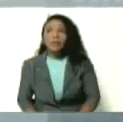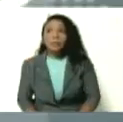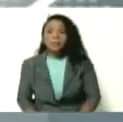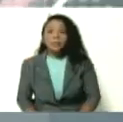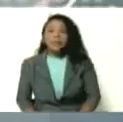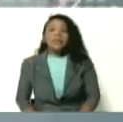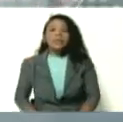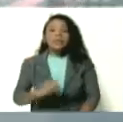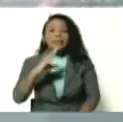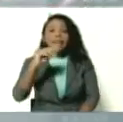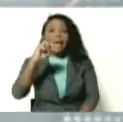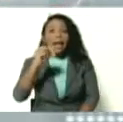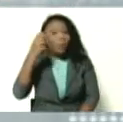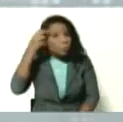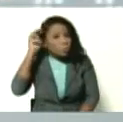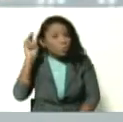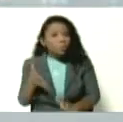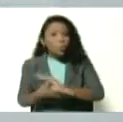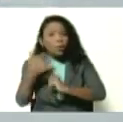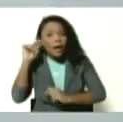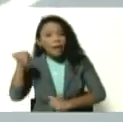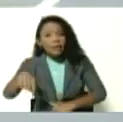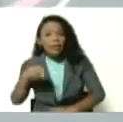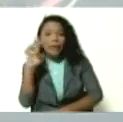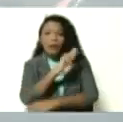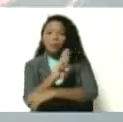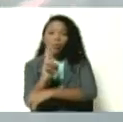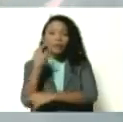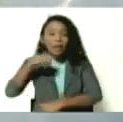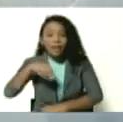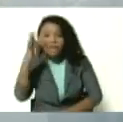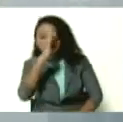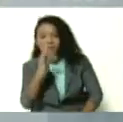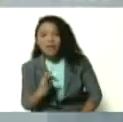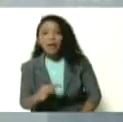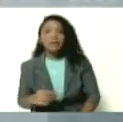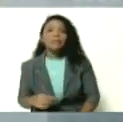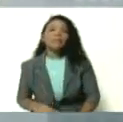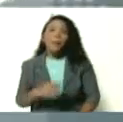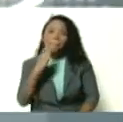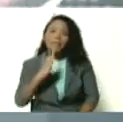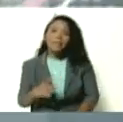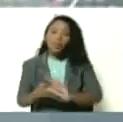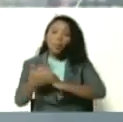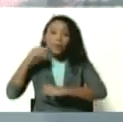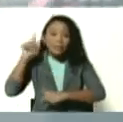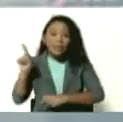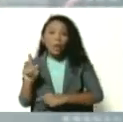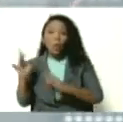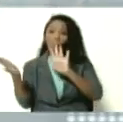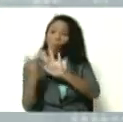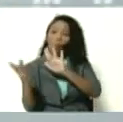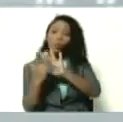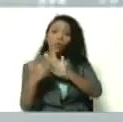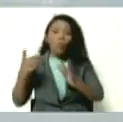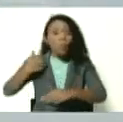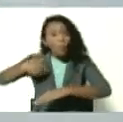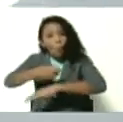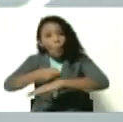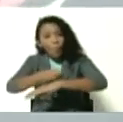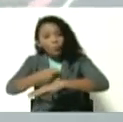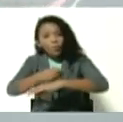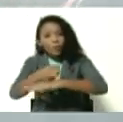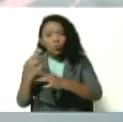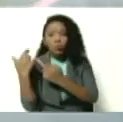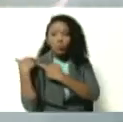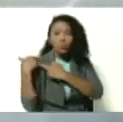un senador de la República Federativa de Brasil, que está permanentemente en contacto con nuestro gobierno, con nuestro